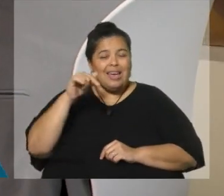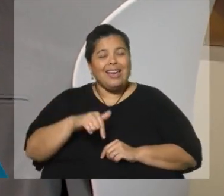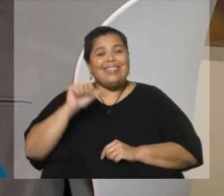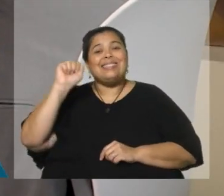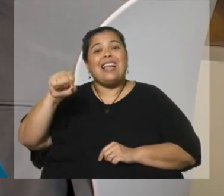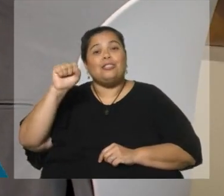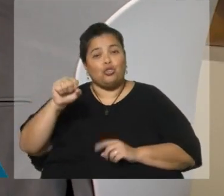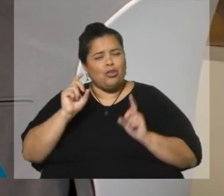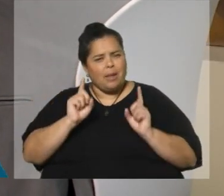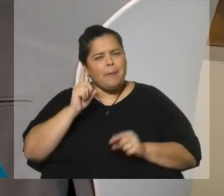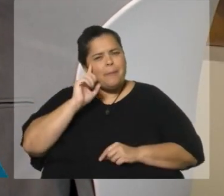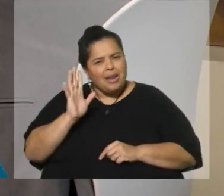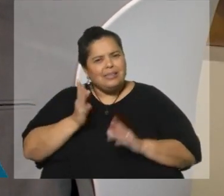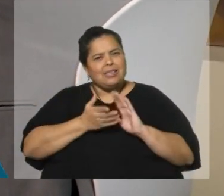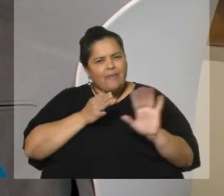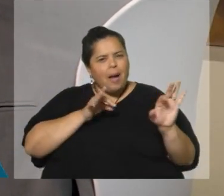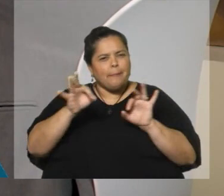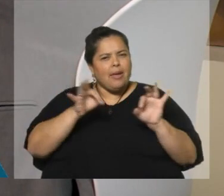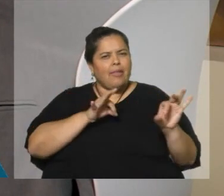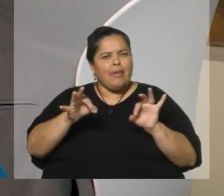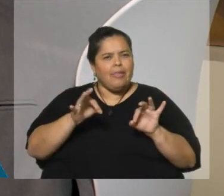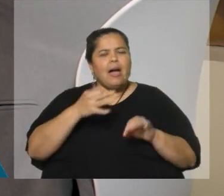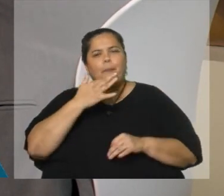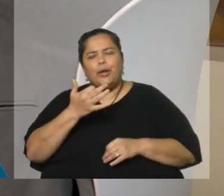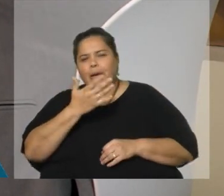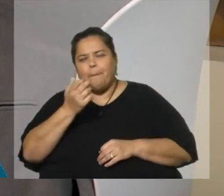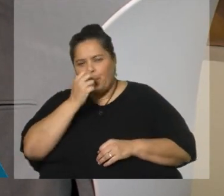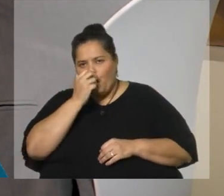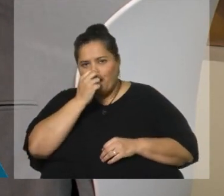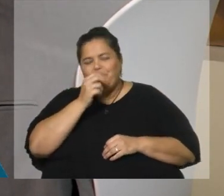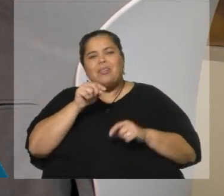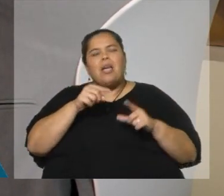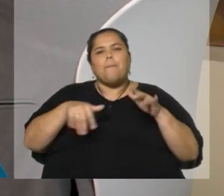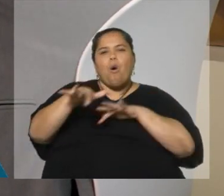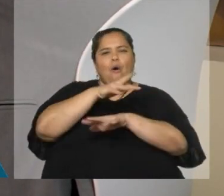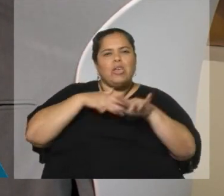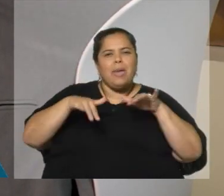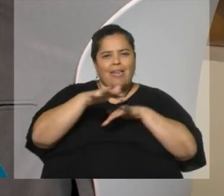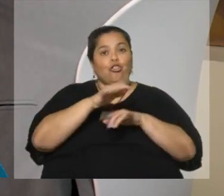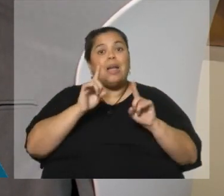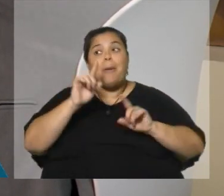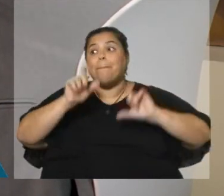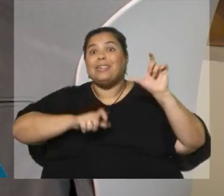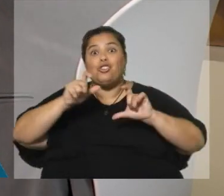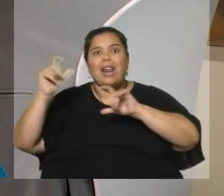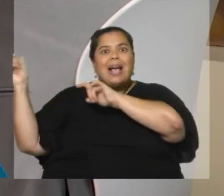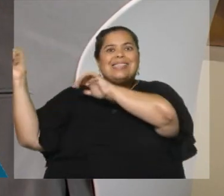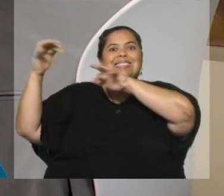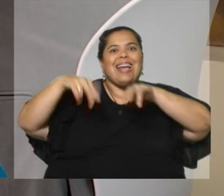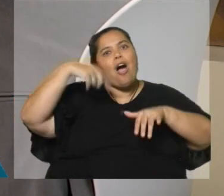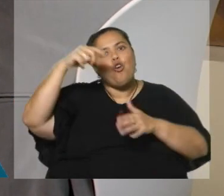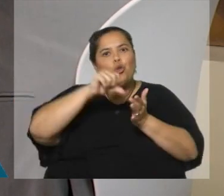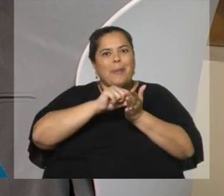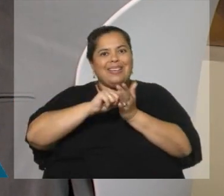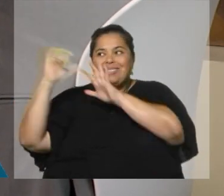el primero, en donde me parece que va a medir mucho, así como están estos movimientos internos, los migrantes, los que están llegando a Uruguay. Que